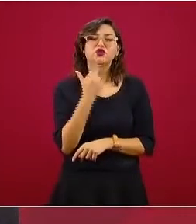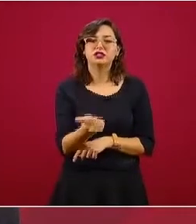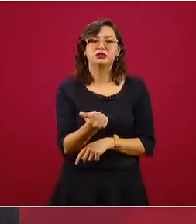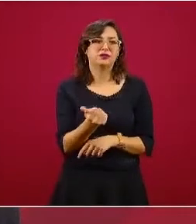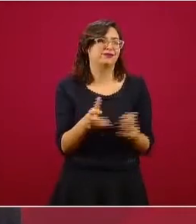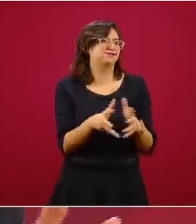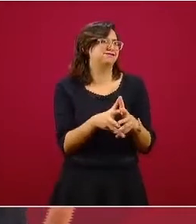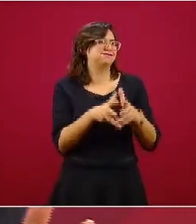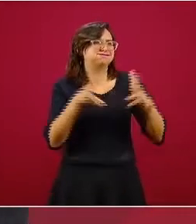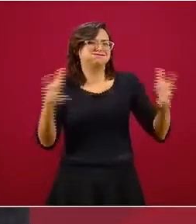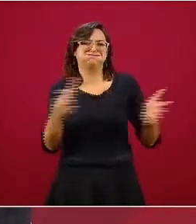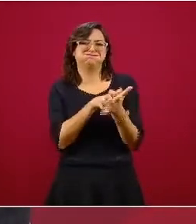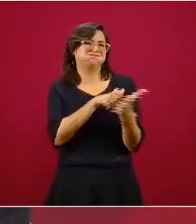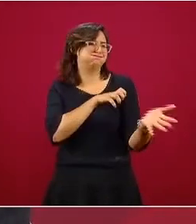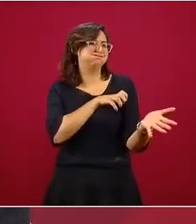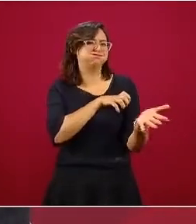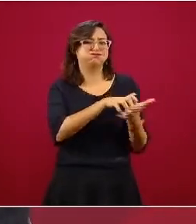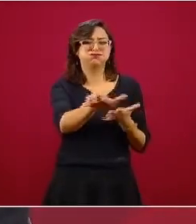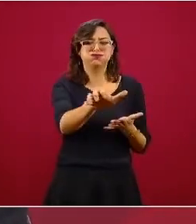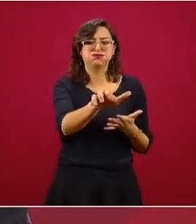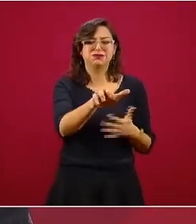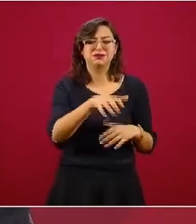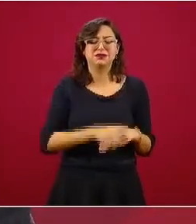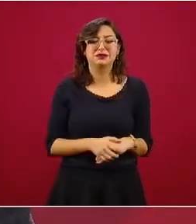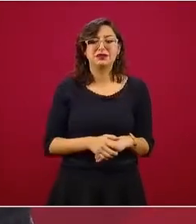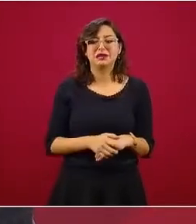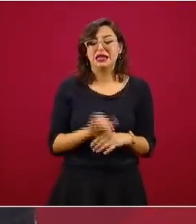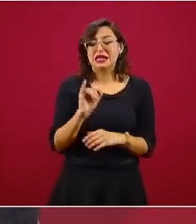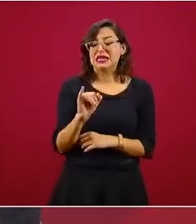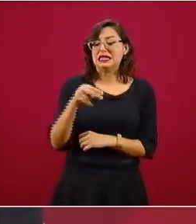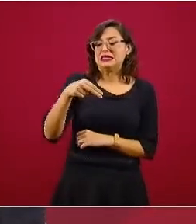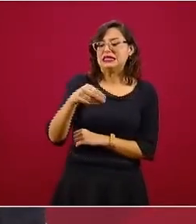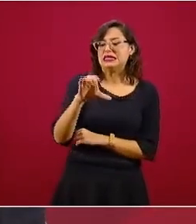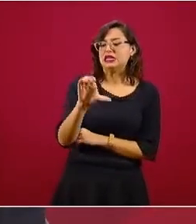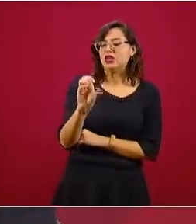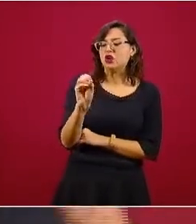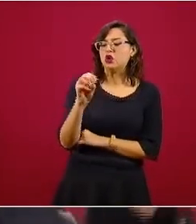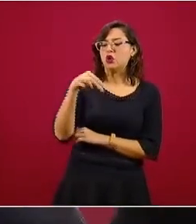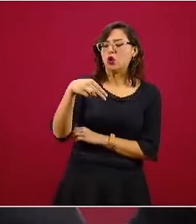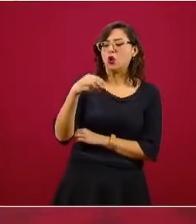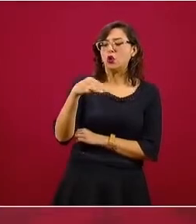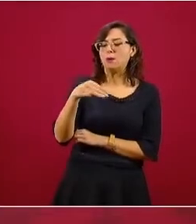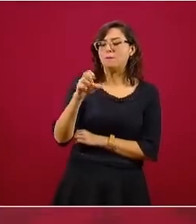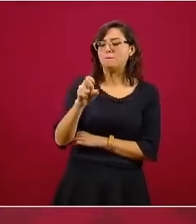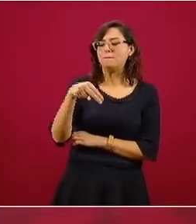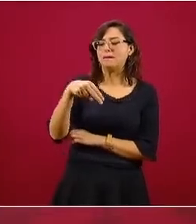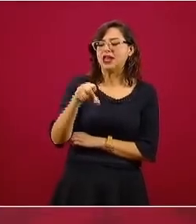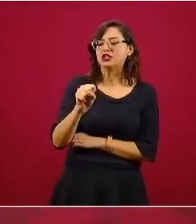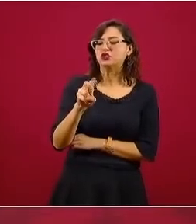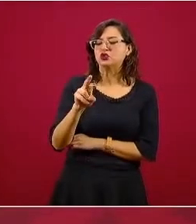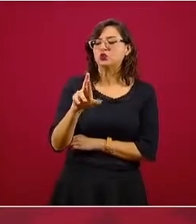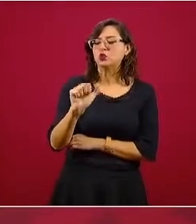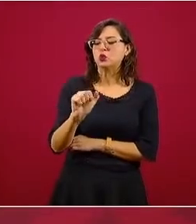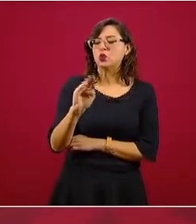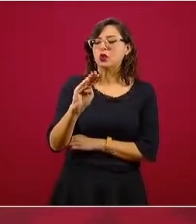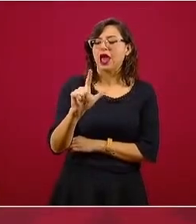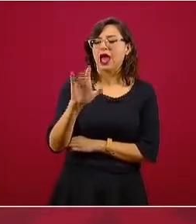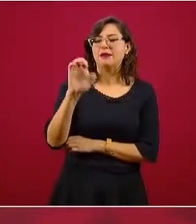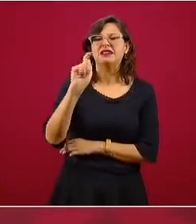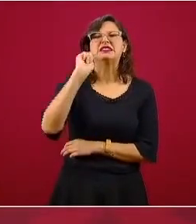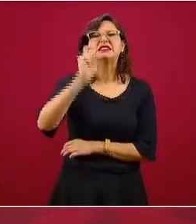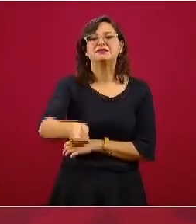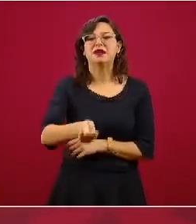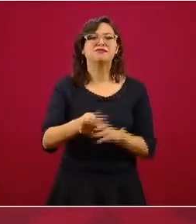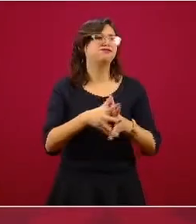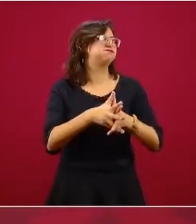En algún momento hemos usado la palabra inconmensurable, que es el término técnico para referirnos a fenómenos masivos. Esto ocurre en